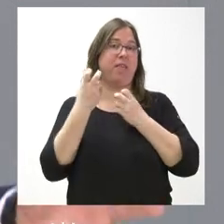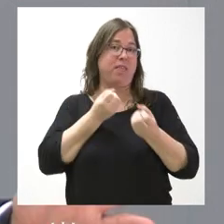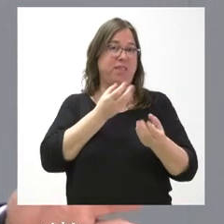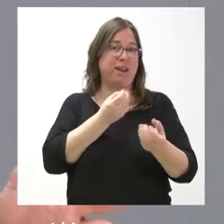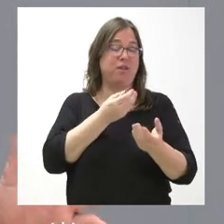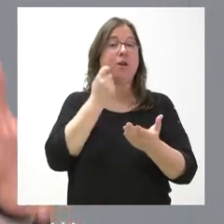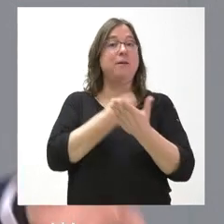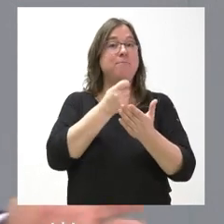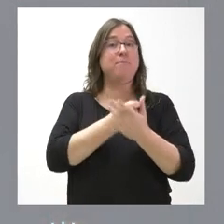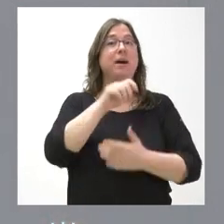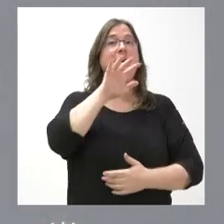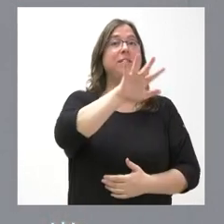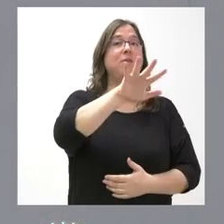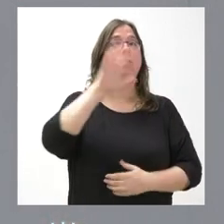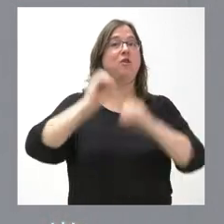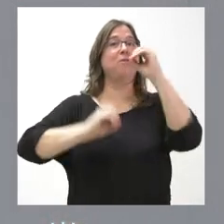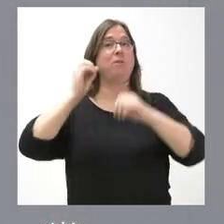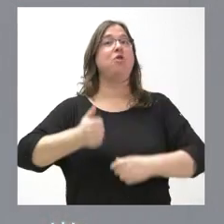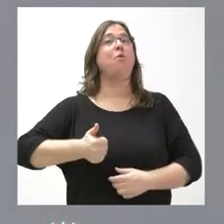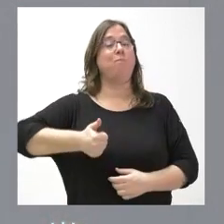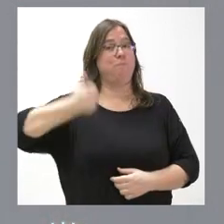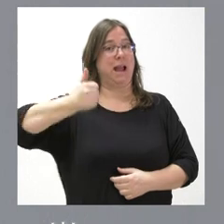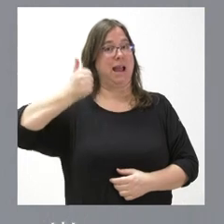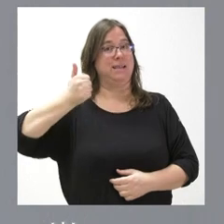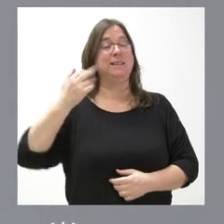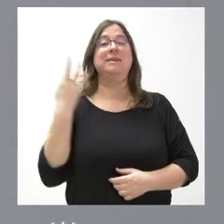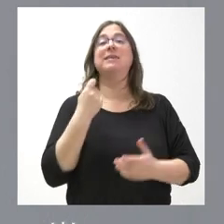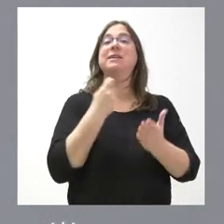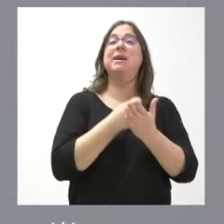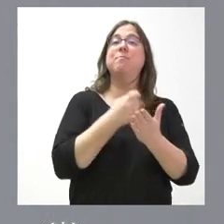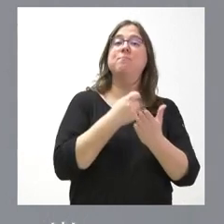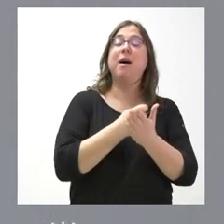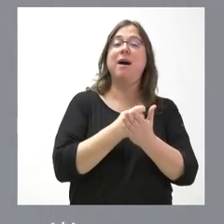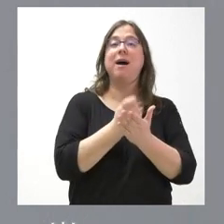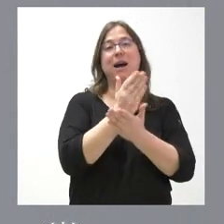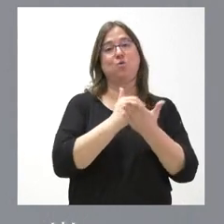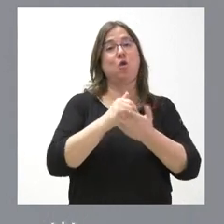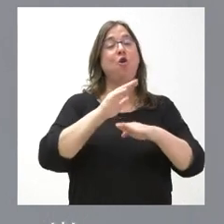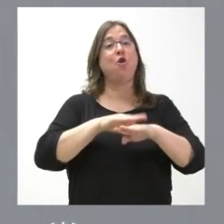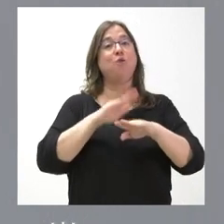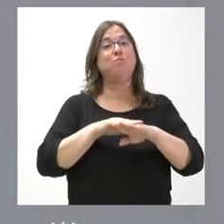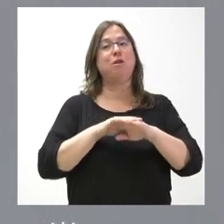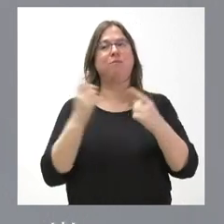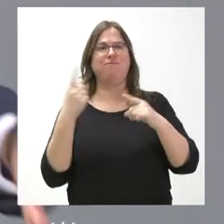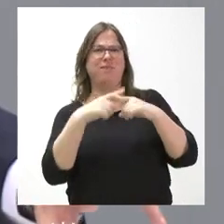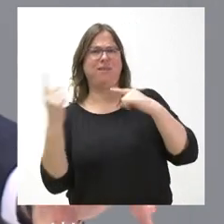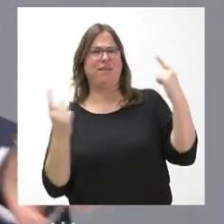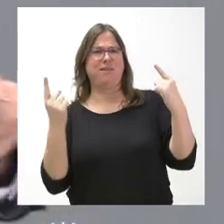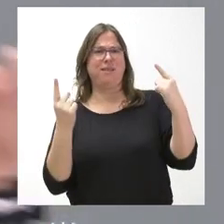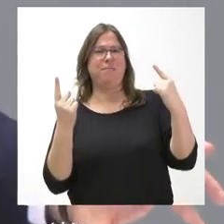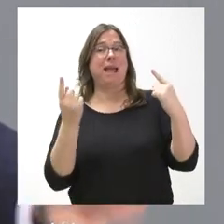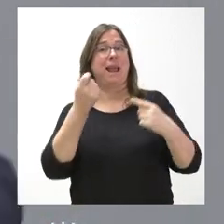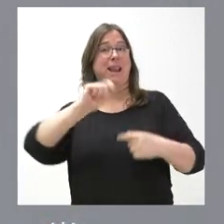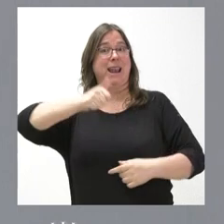55% más en el tramo nacional que lo que paga por el tramo autonómico como consecuencia de esta divergencia porque mientras el tramo nacional